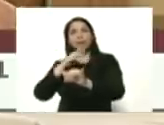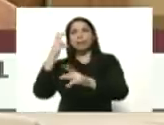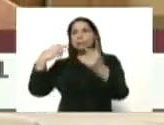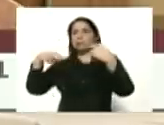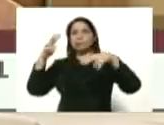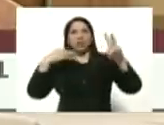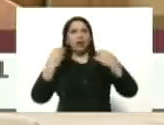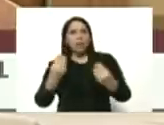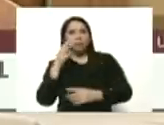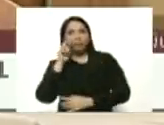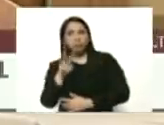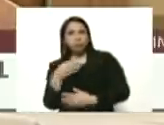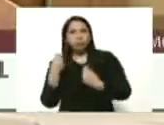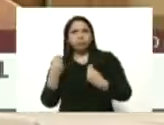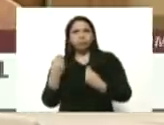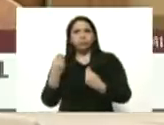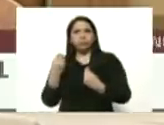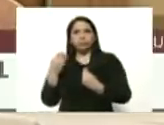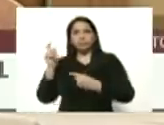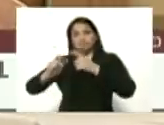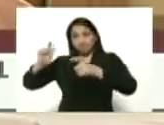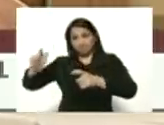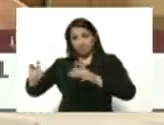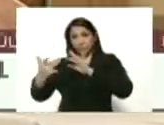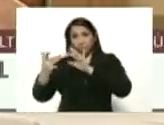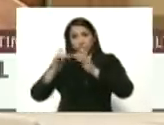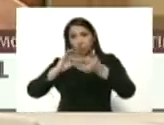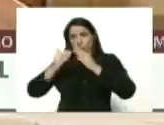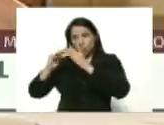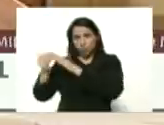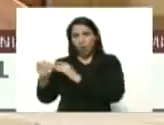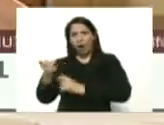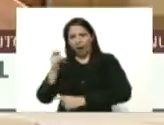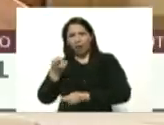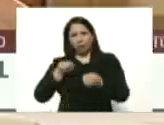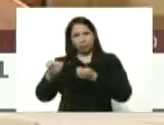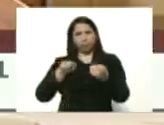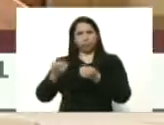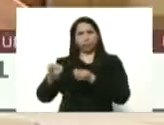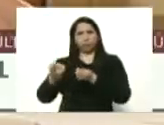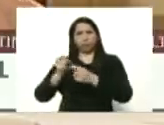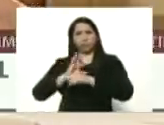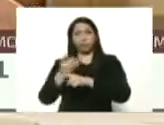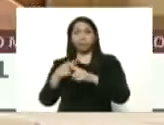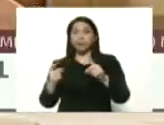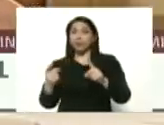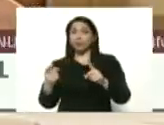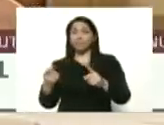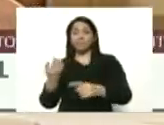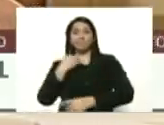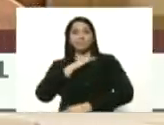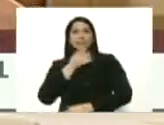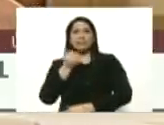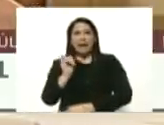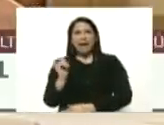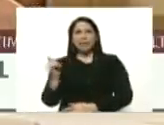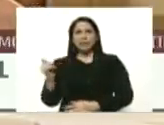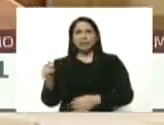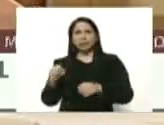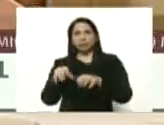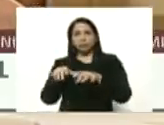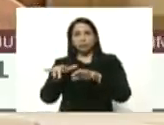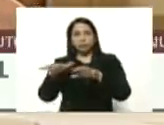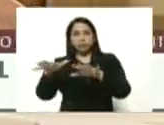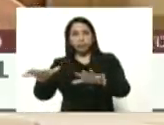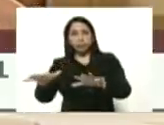visto en los casos comunitarios hay control del coronavirus pero el virus anda circulando por allí de tal